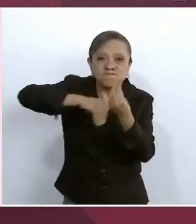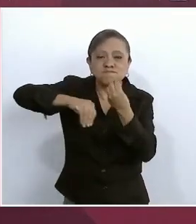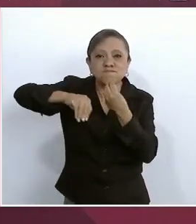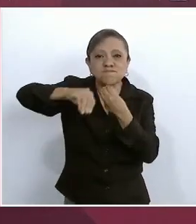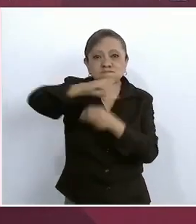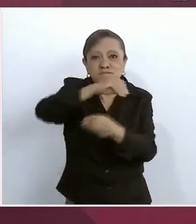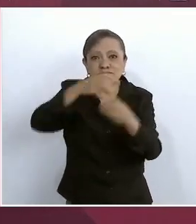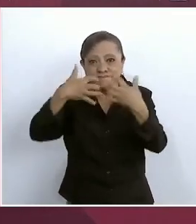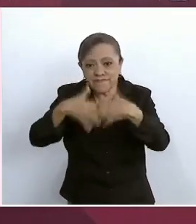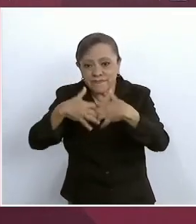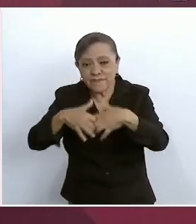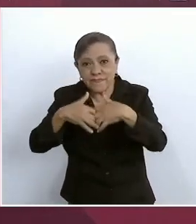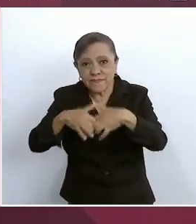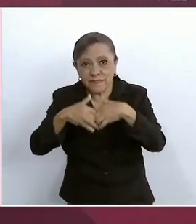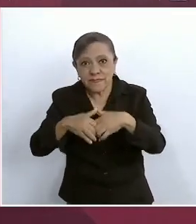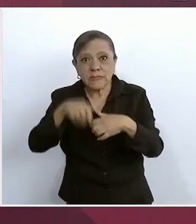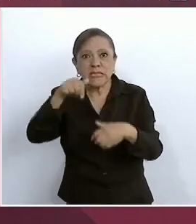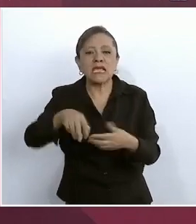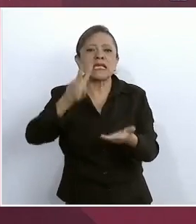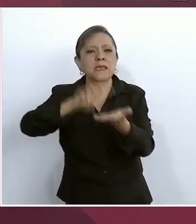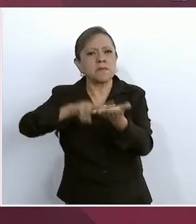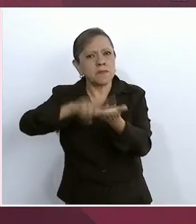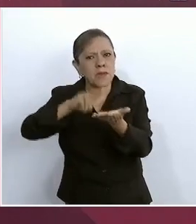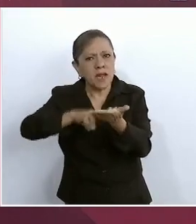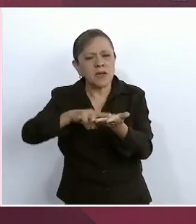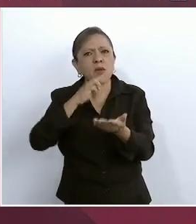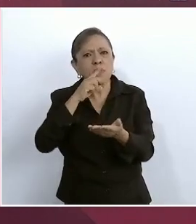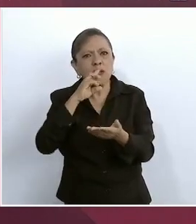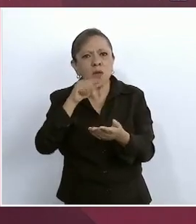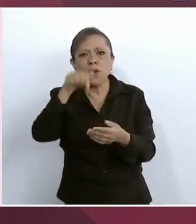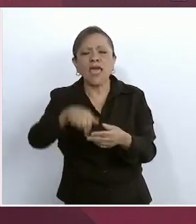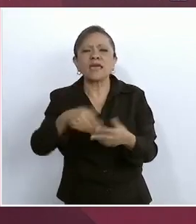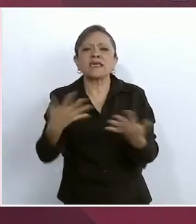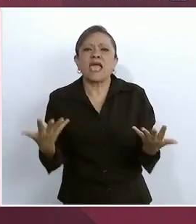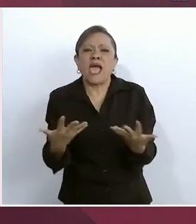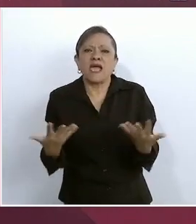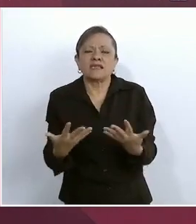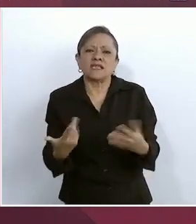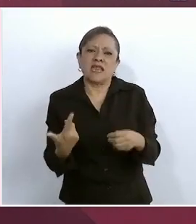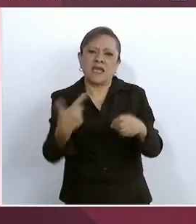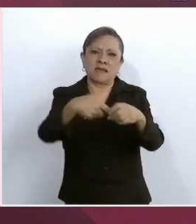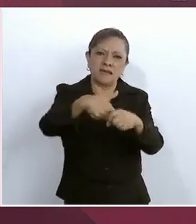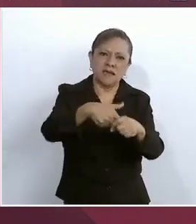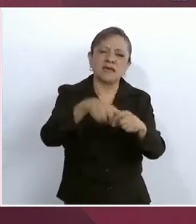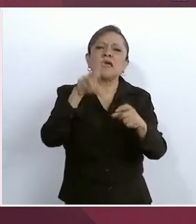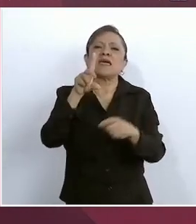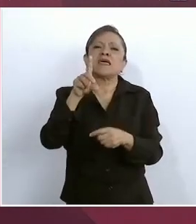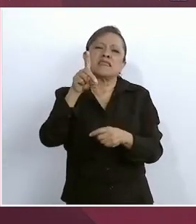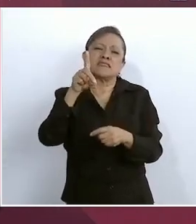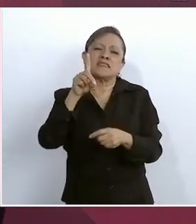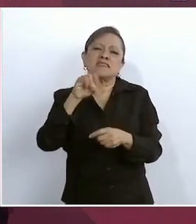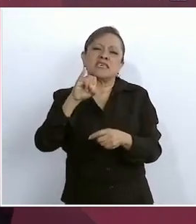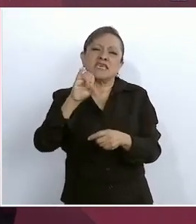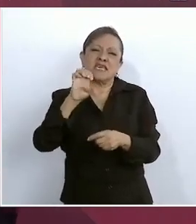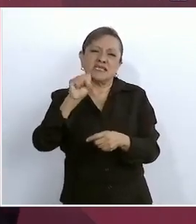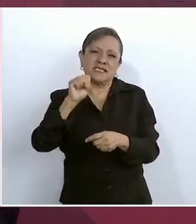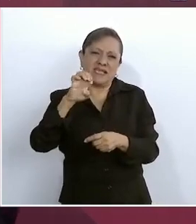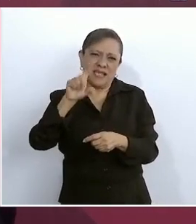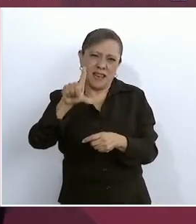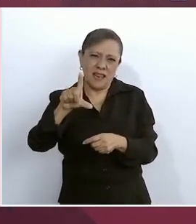México, darle valor agregado, producir las gasolinas, el diésel para ya no comprar